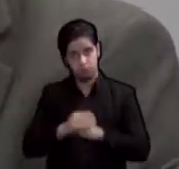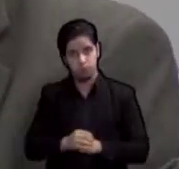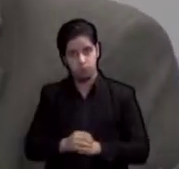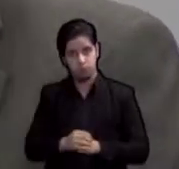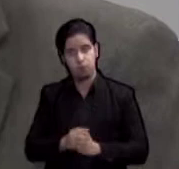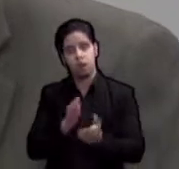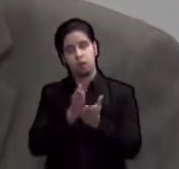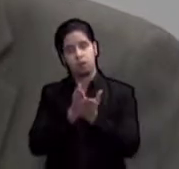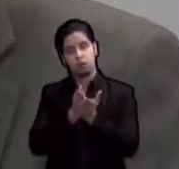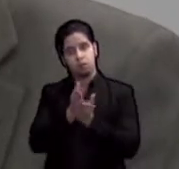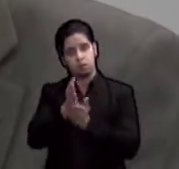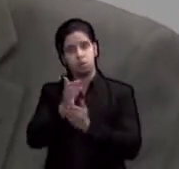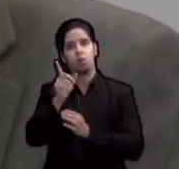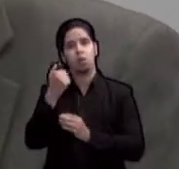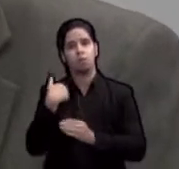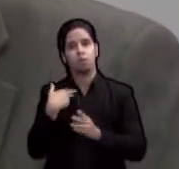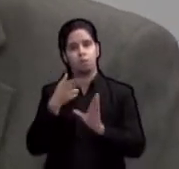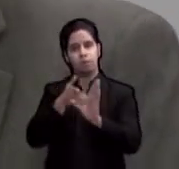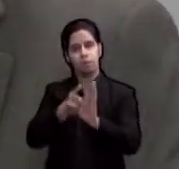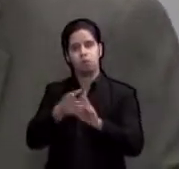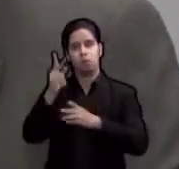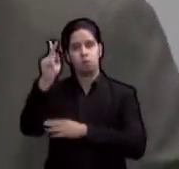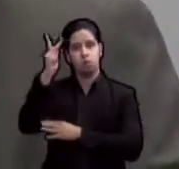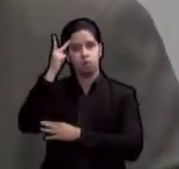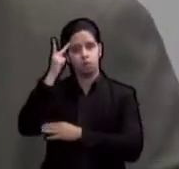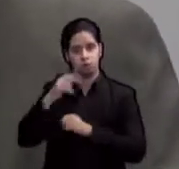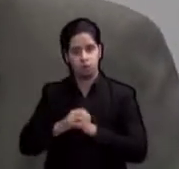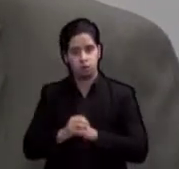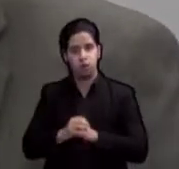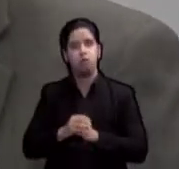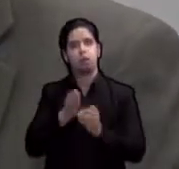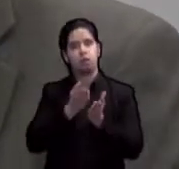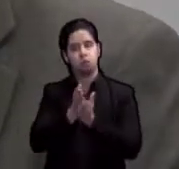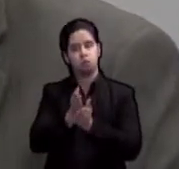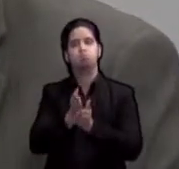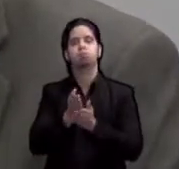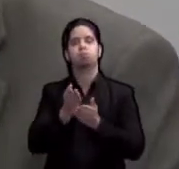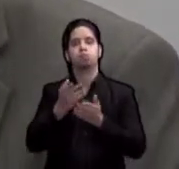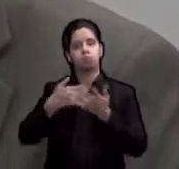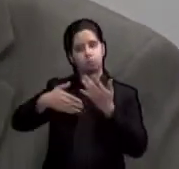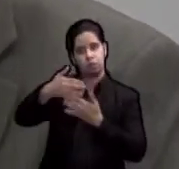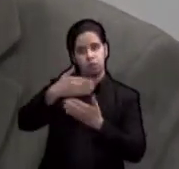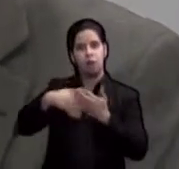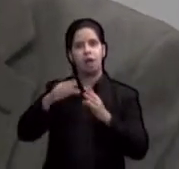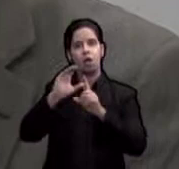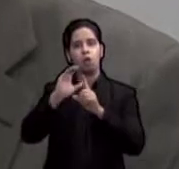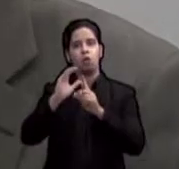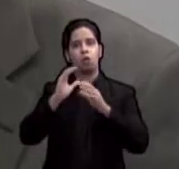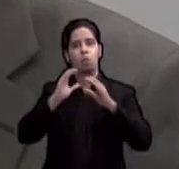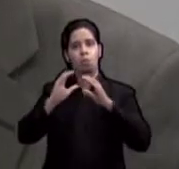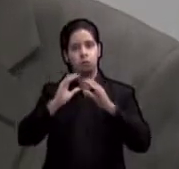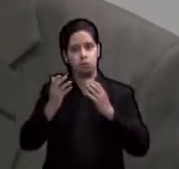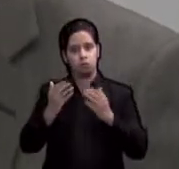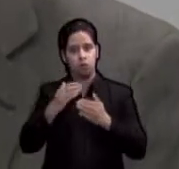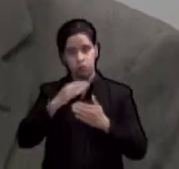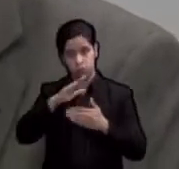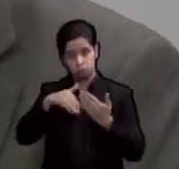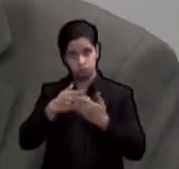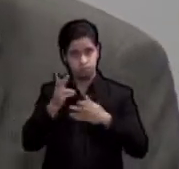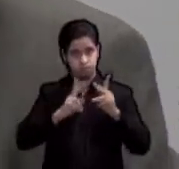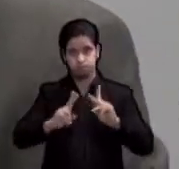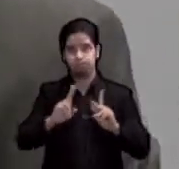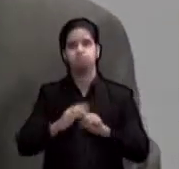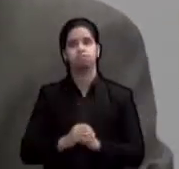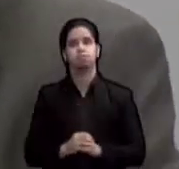el derecho a la participación política y el derecho de acceso a la justicia. Esos son los siete temas que hemos escogido para